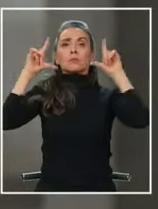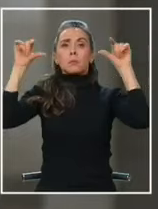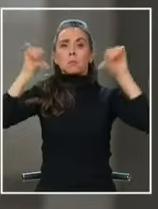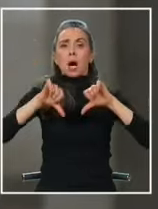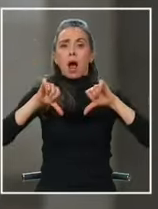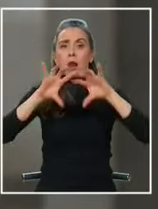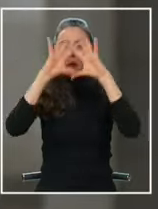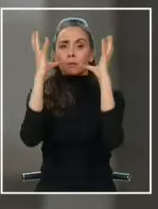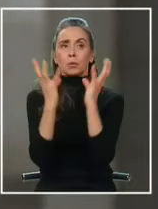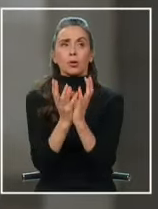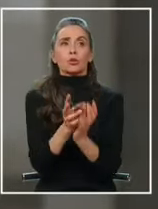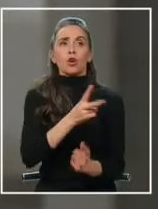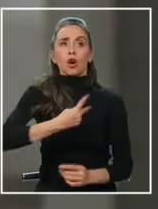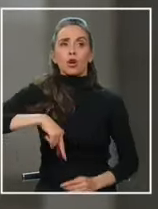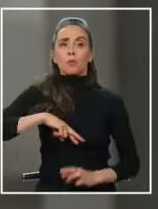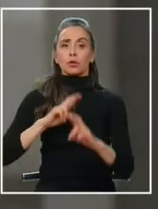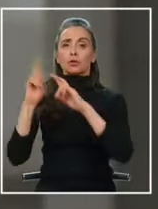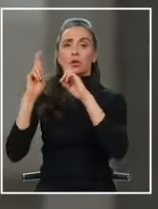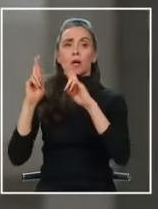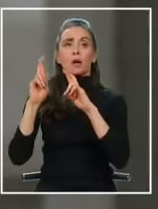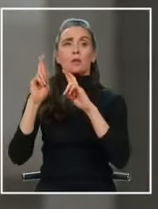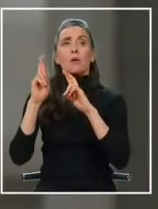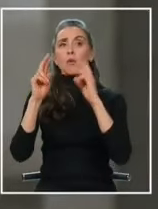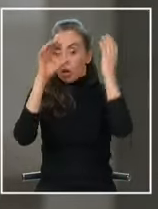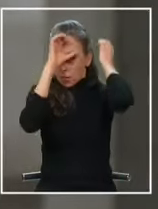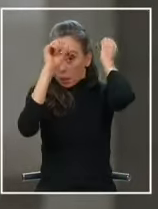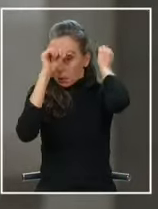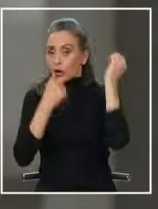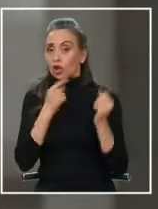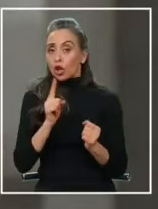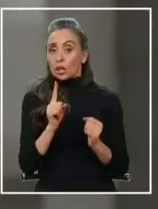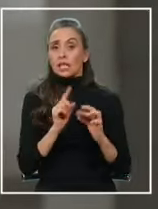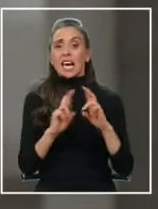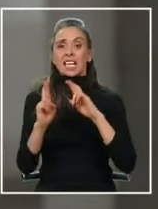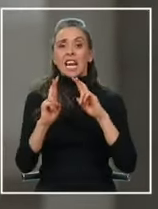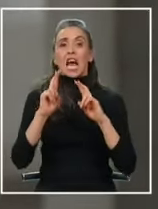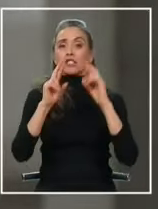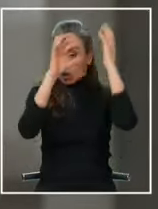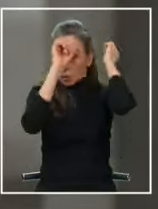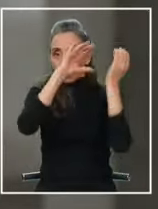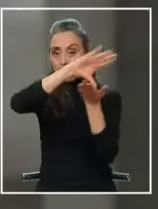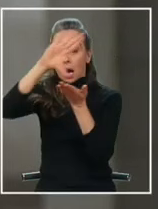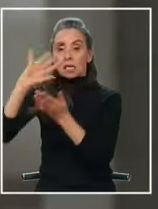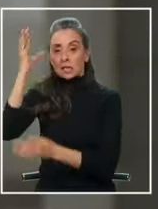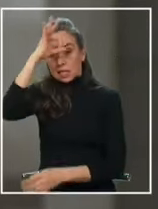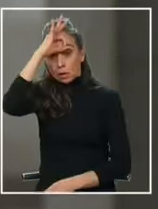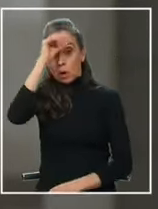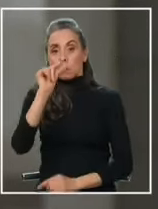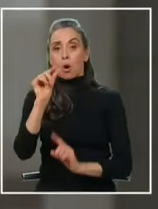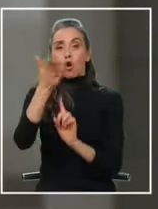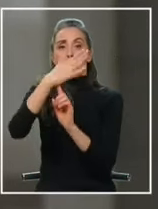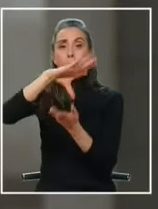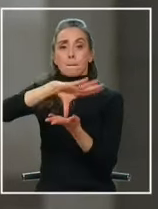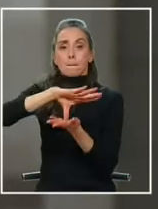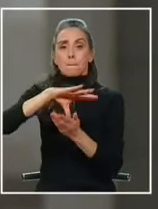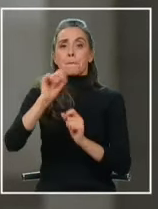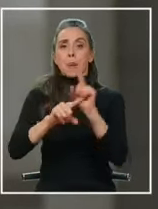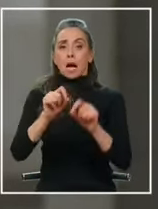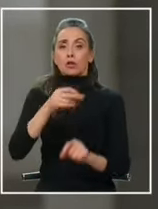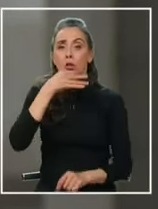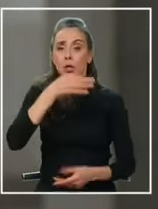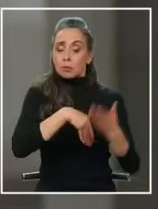a nuestras relaciones diplomáticas no creemos que las relaciones diplomáticas sean una ingenuidad es poco patriota lo hemos señalado en otras